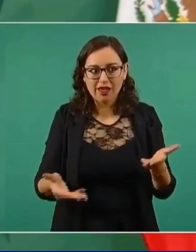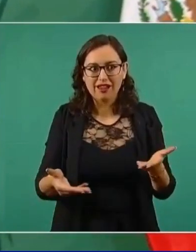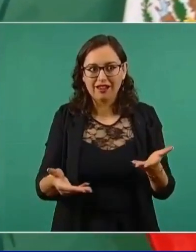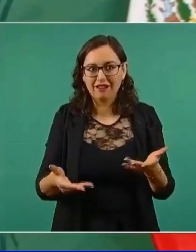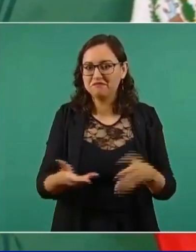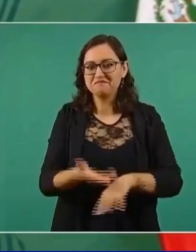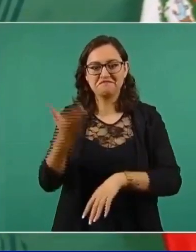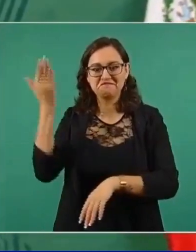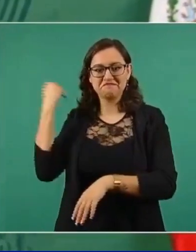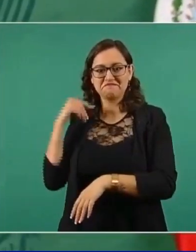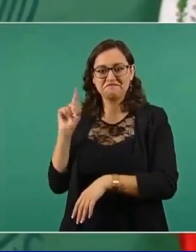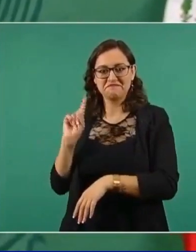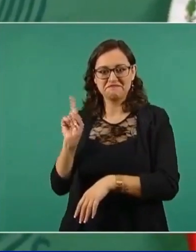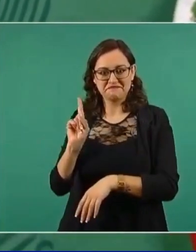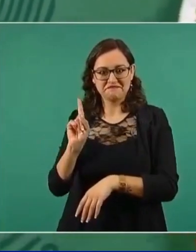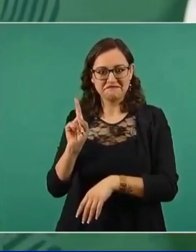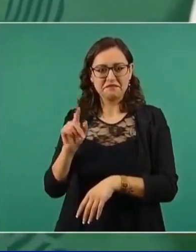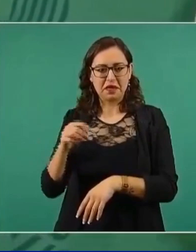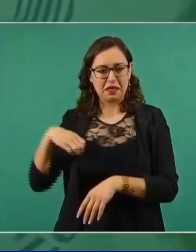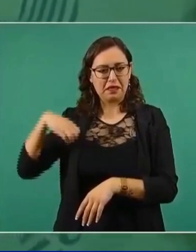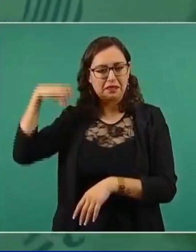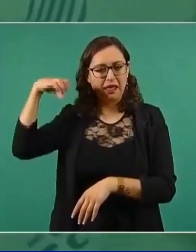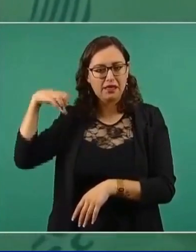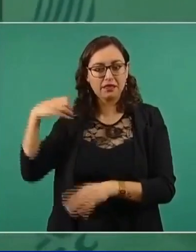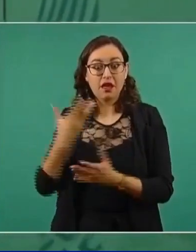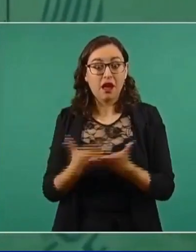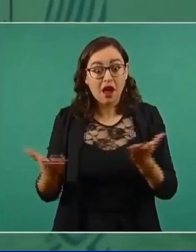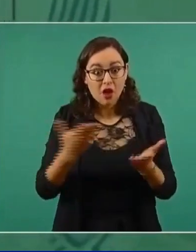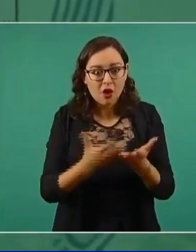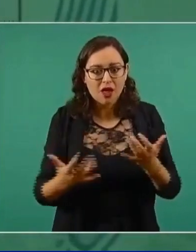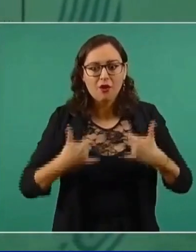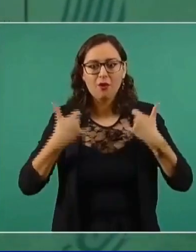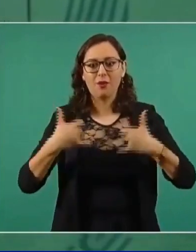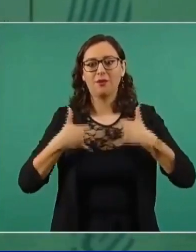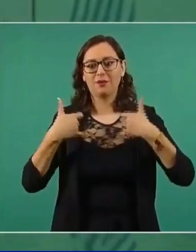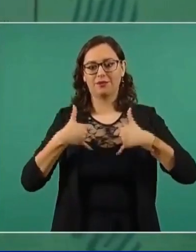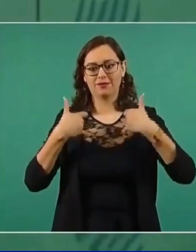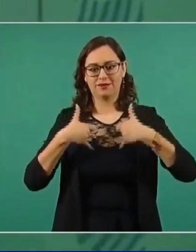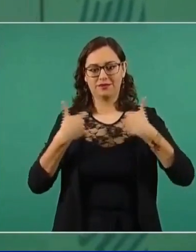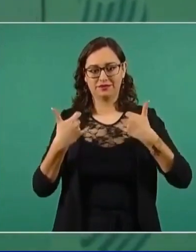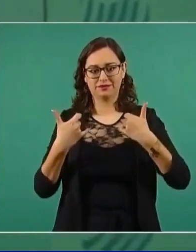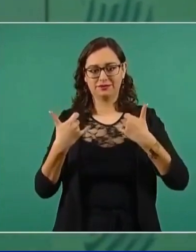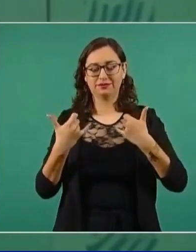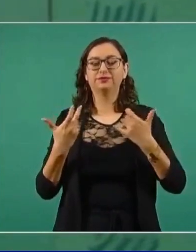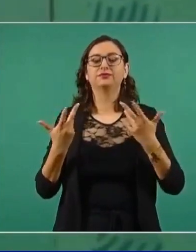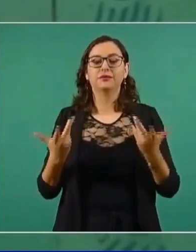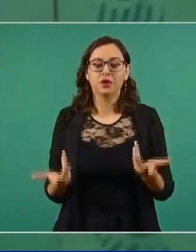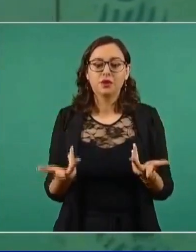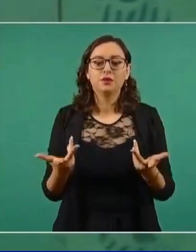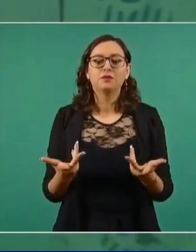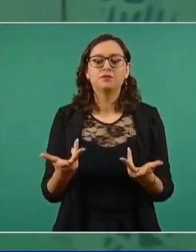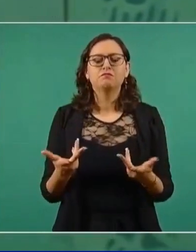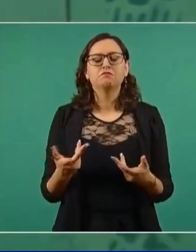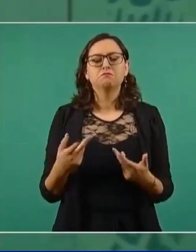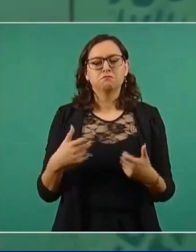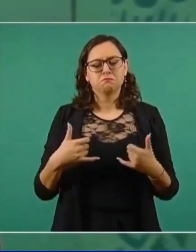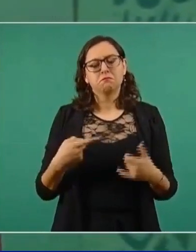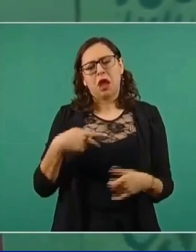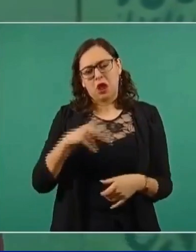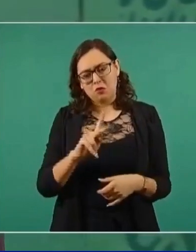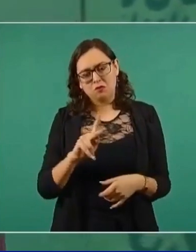más contagio de jóvenes, ellos tienen más resistencia